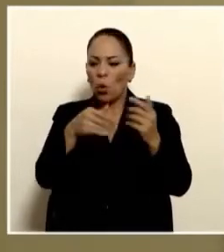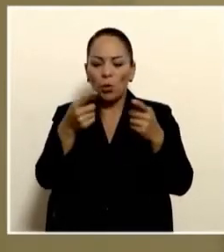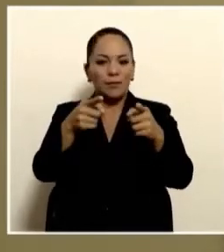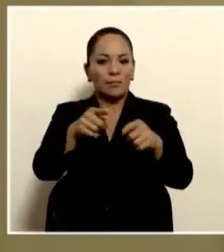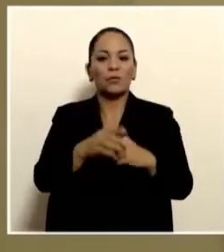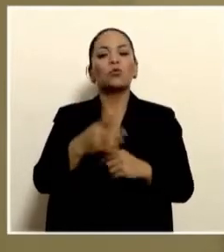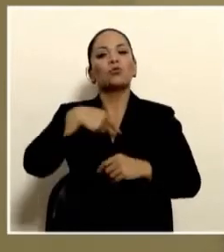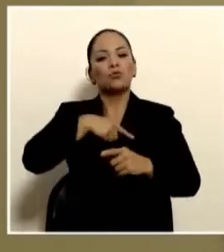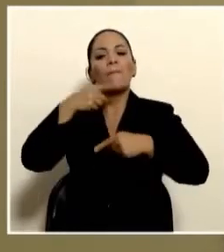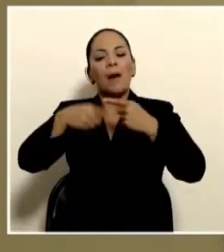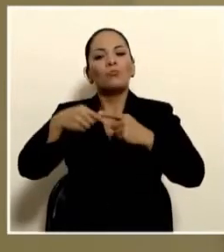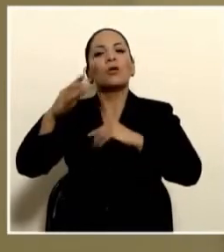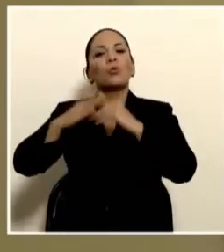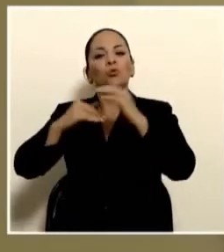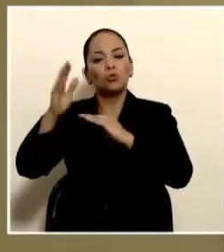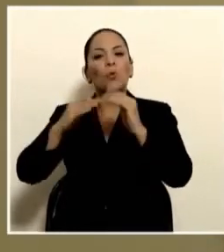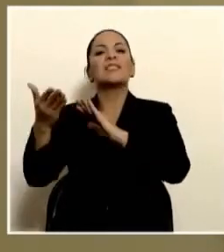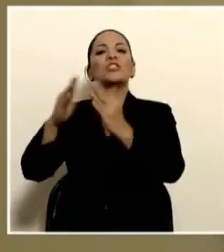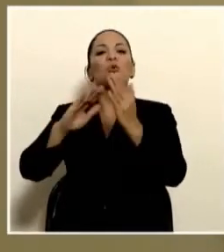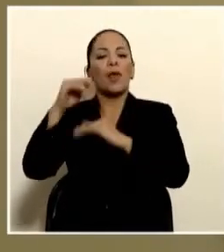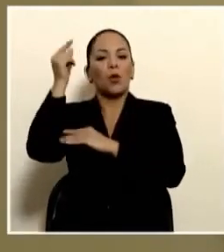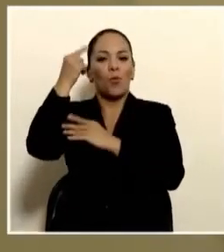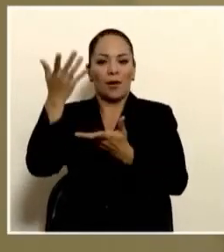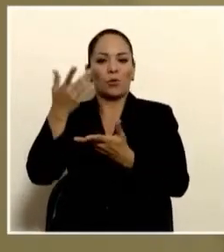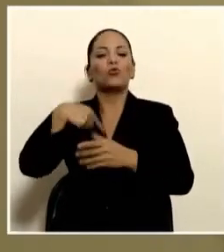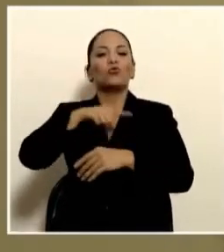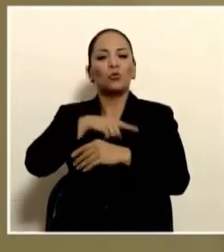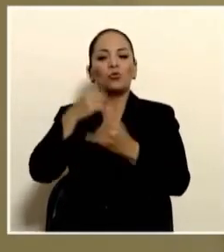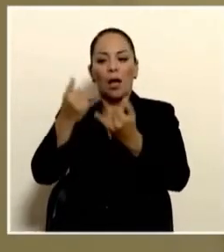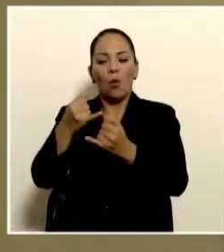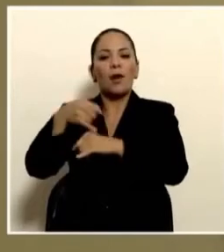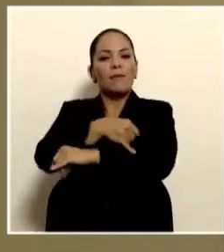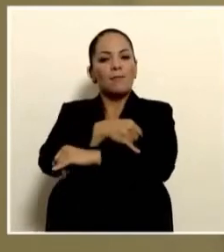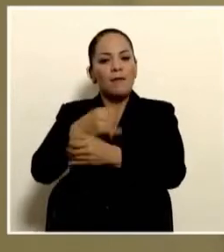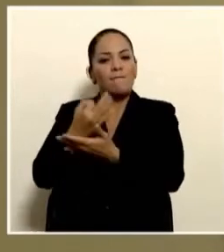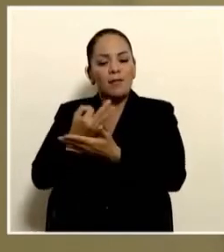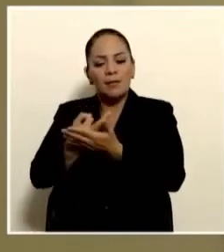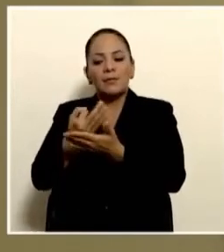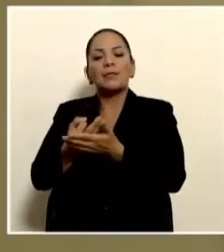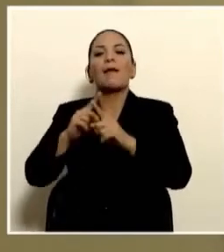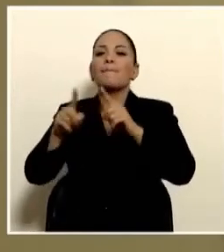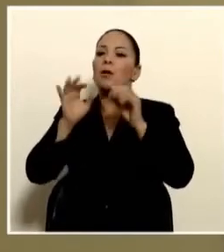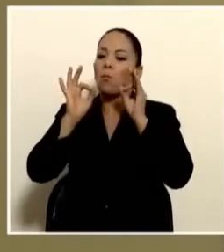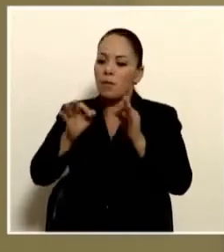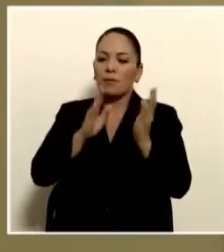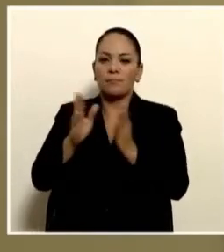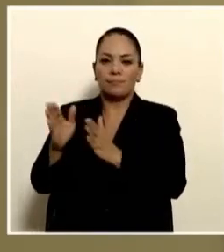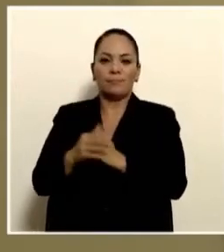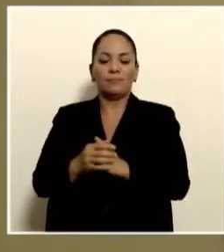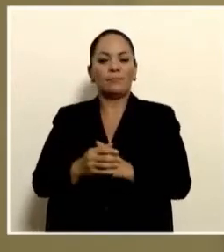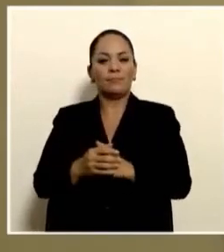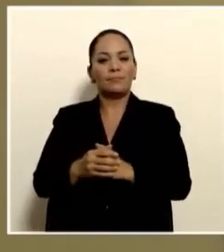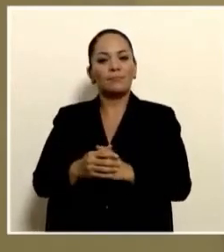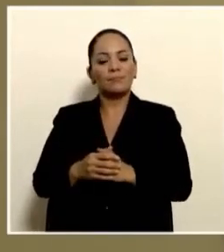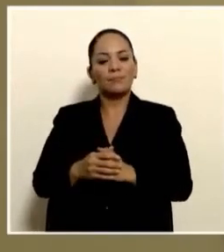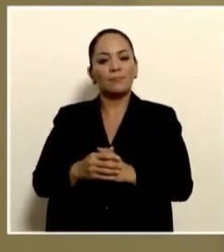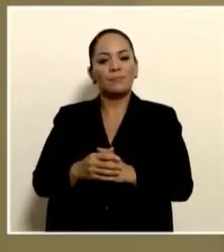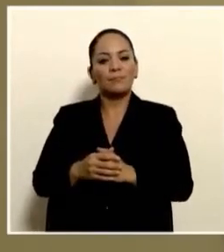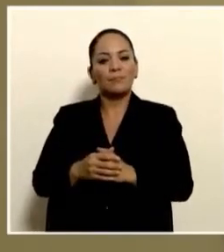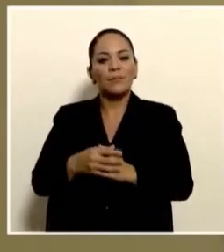-gobierno, y estamos haciendo la ingeniería financiera, pero de nuevo, como cantaba